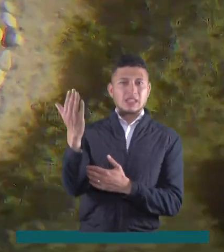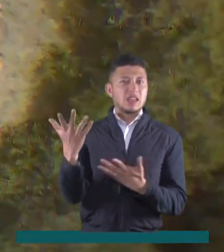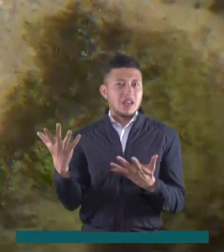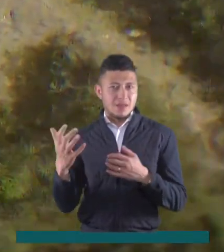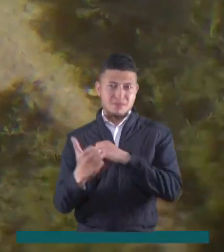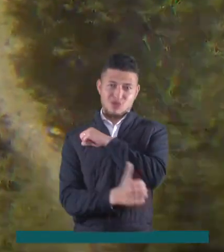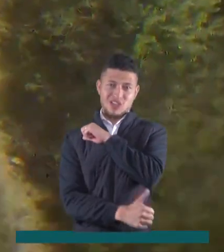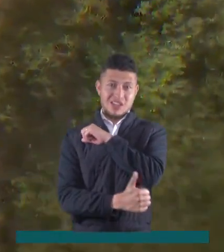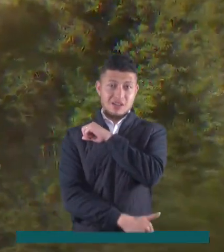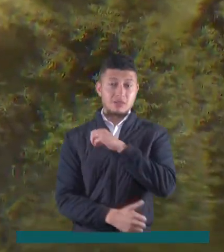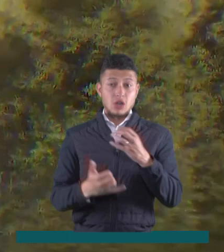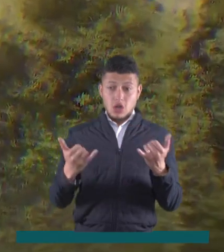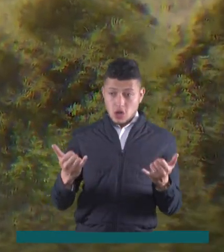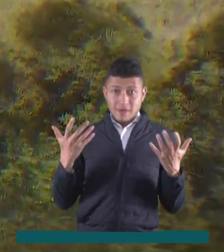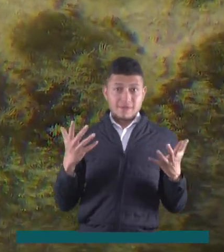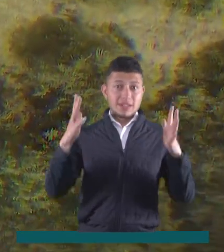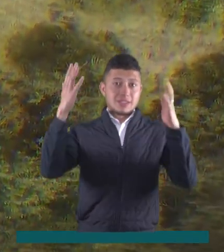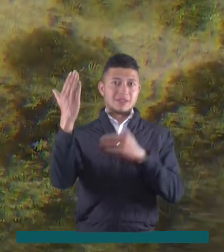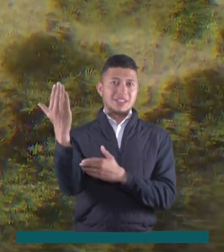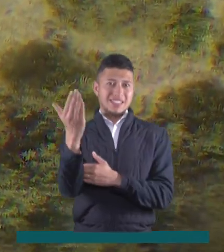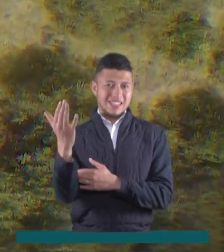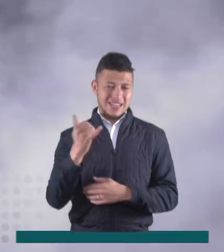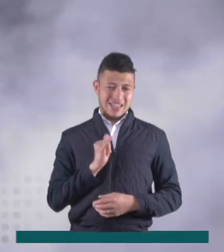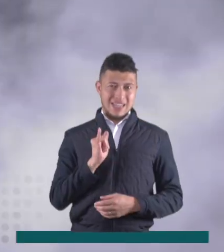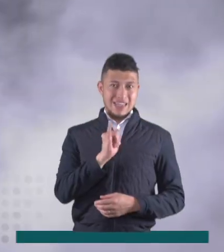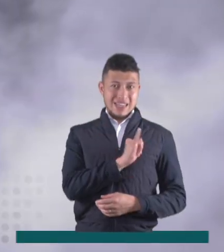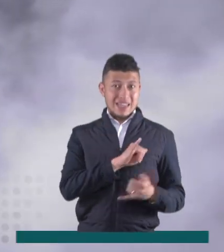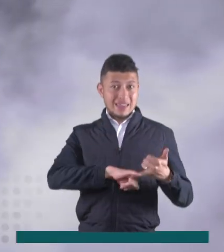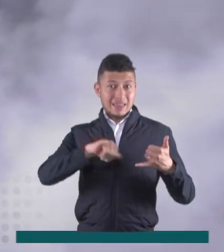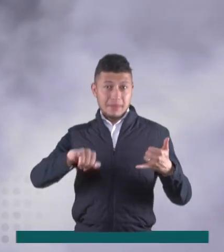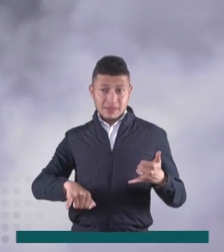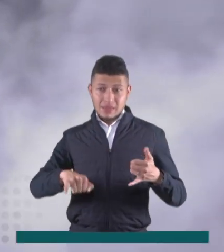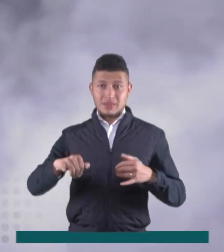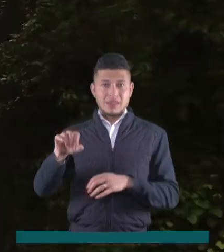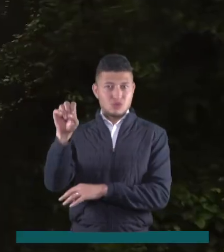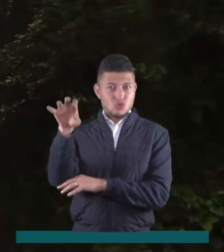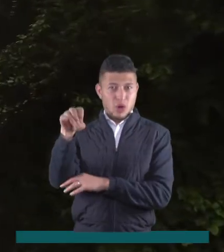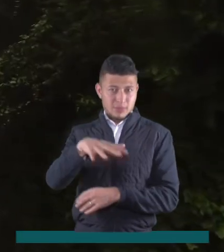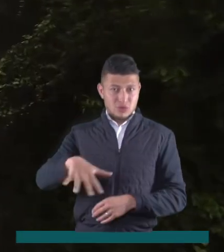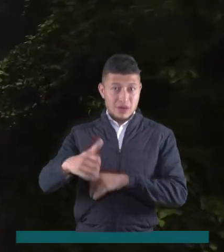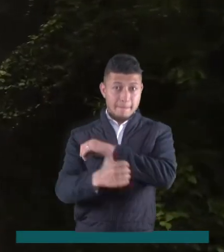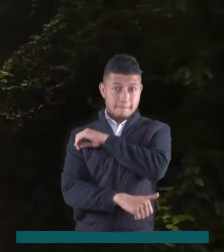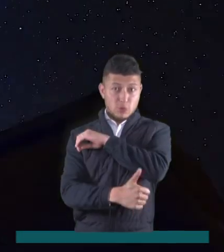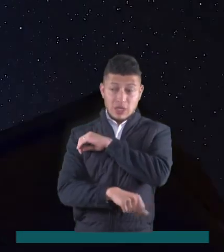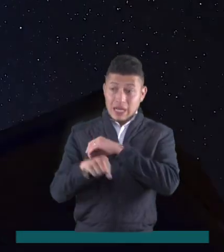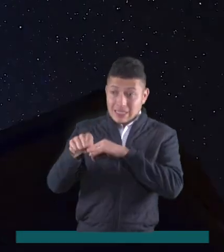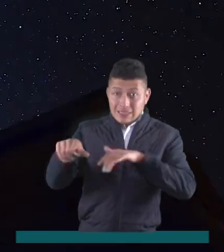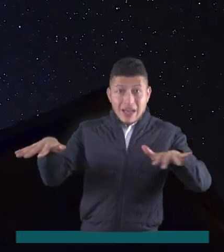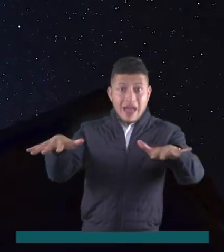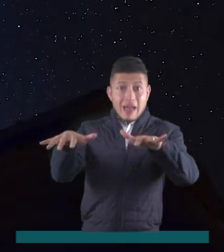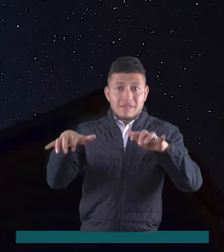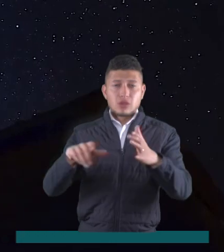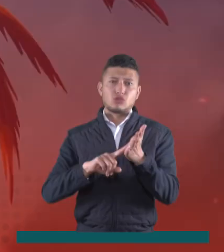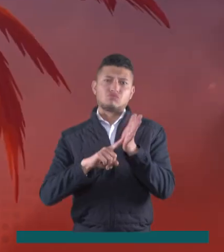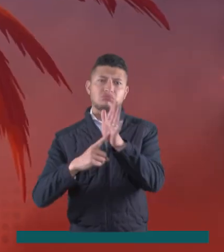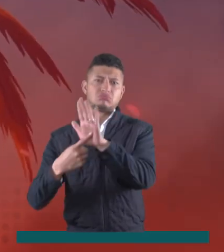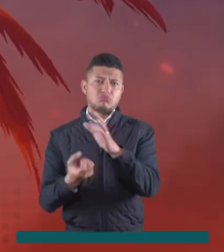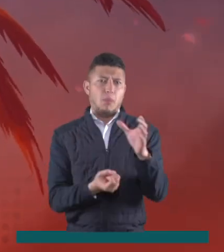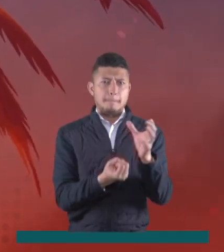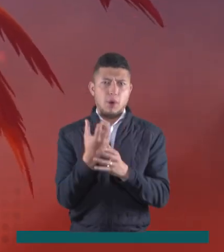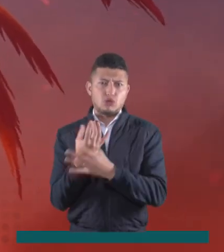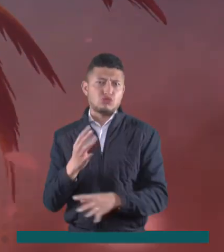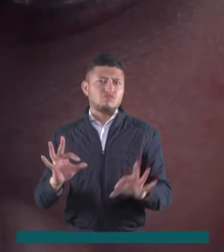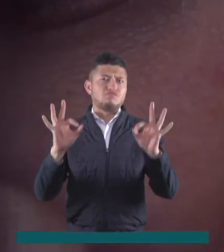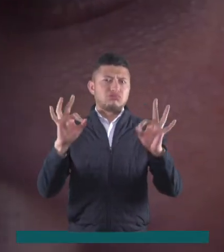Cine en Boyacá. Con éxito cierra hoy el Festival de Cine Independiente de Sogamoso en Boyacá, evento que ha sido vitrina para las mejores